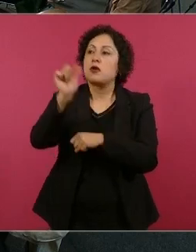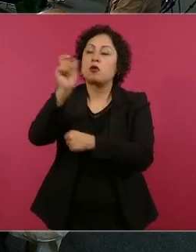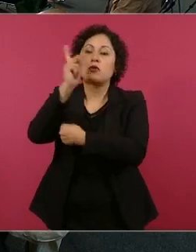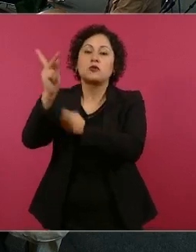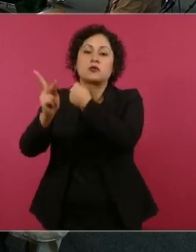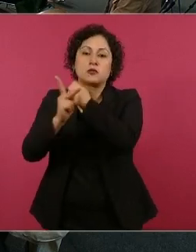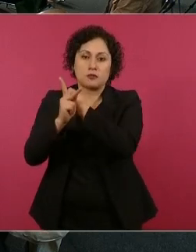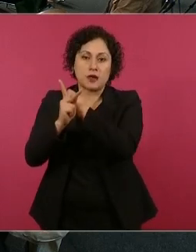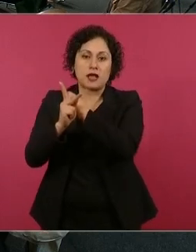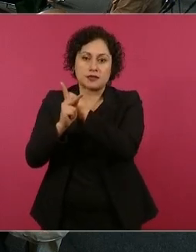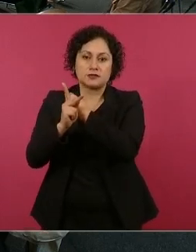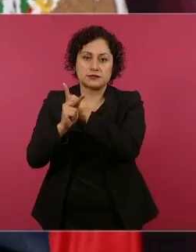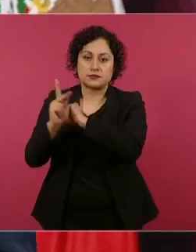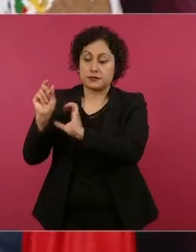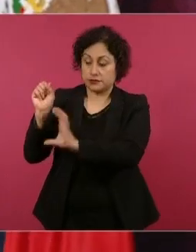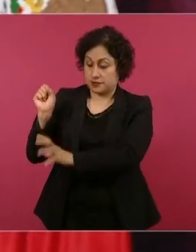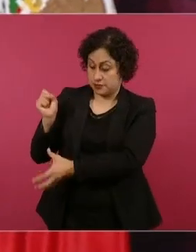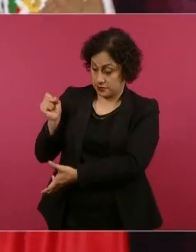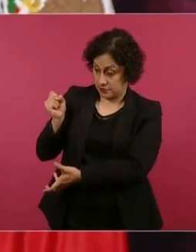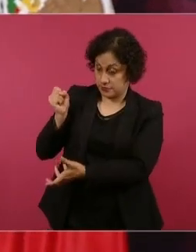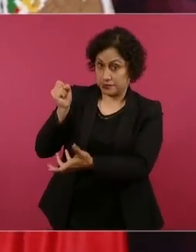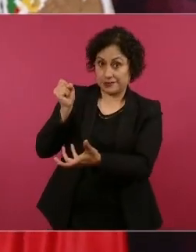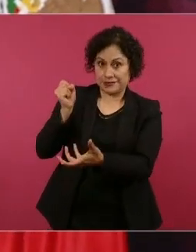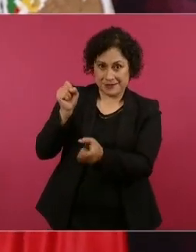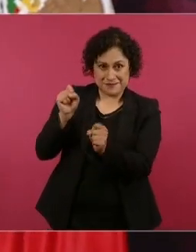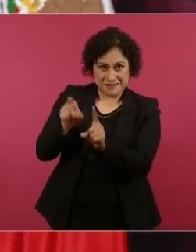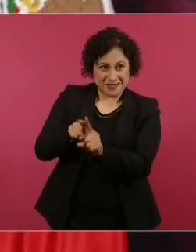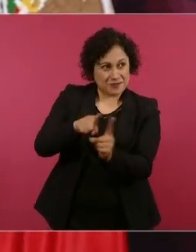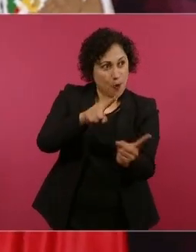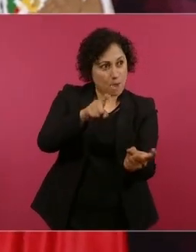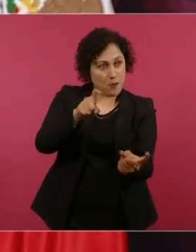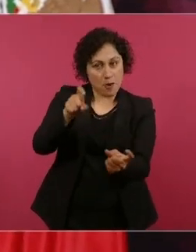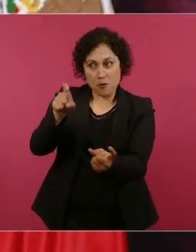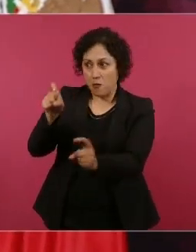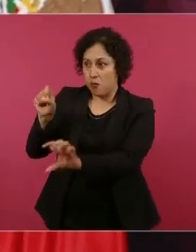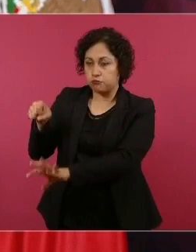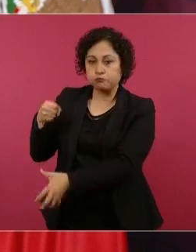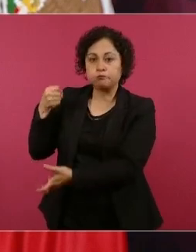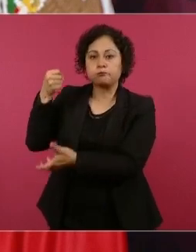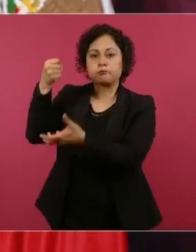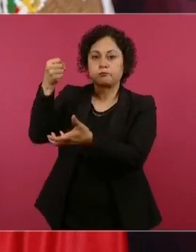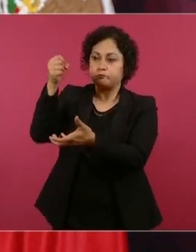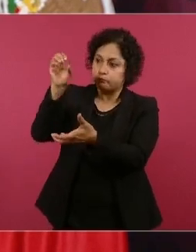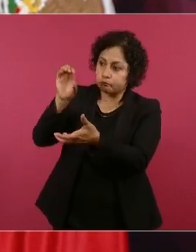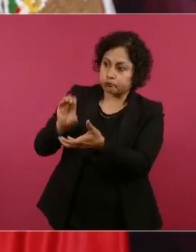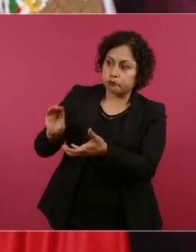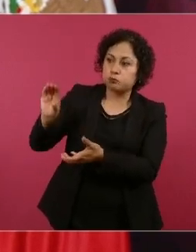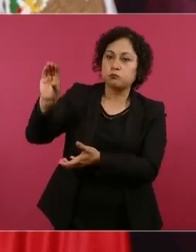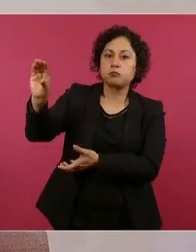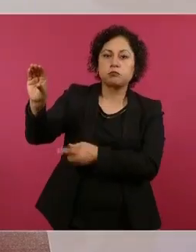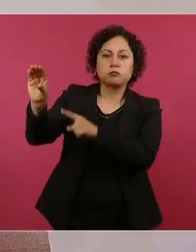para el ejercicio del sacerdocio